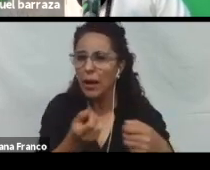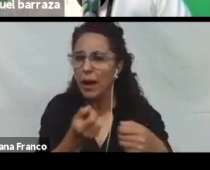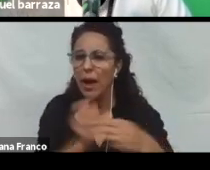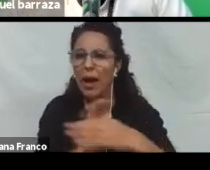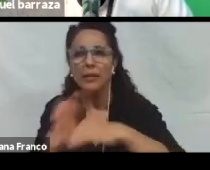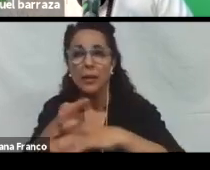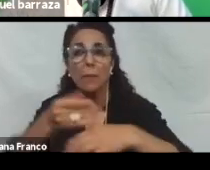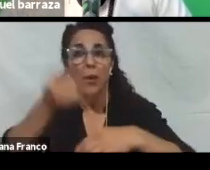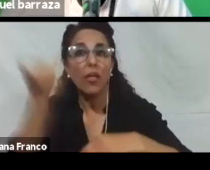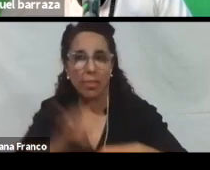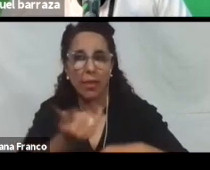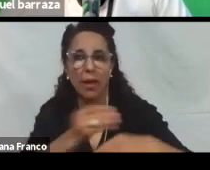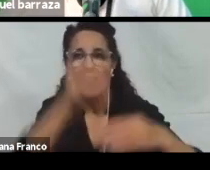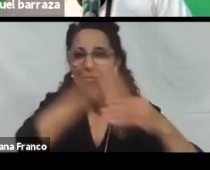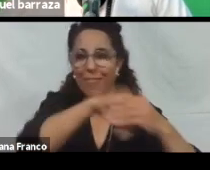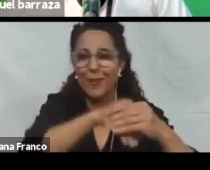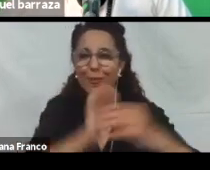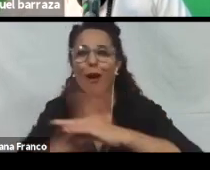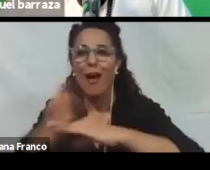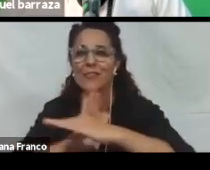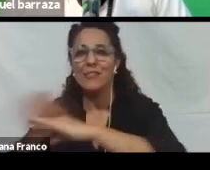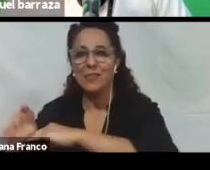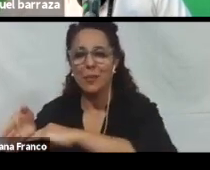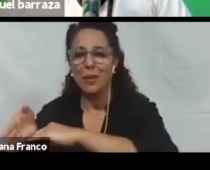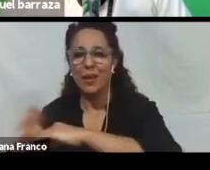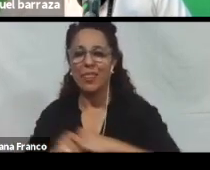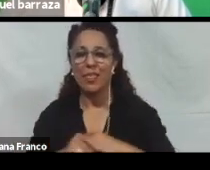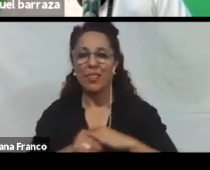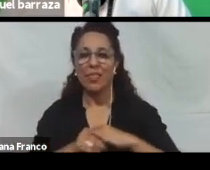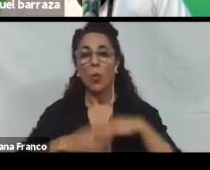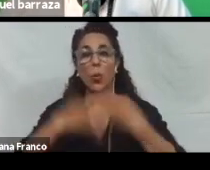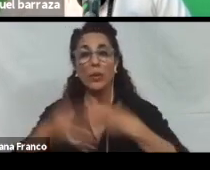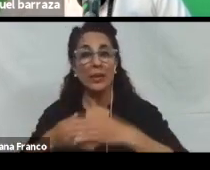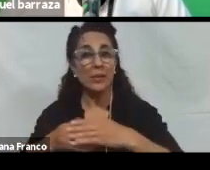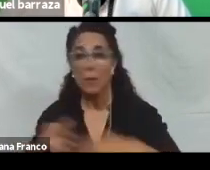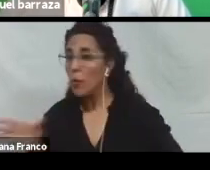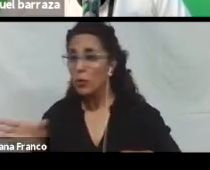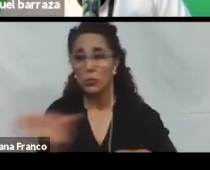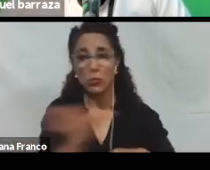para que pueda ser utilizado por todos los usuarios.